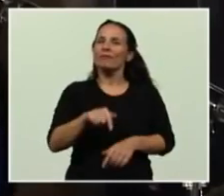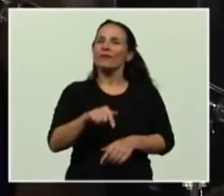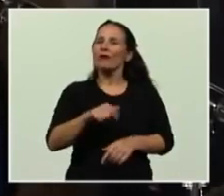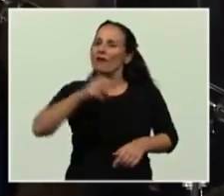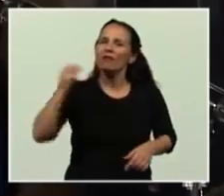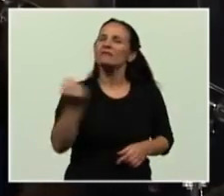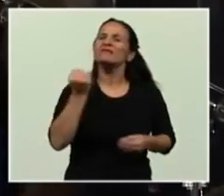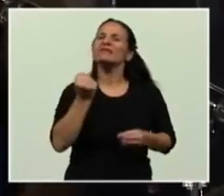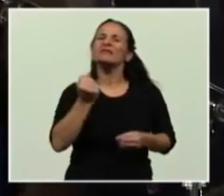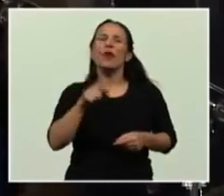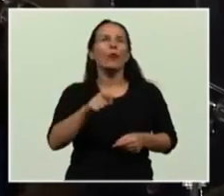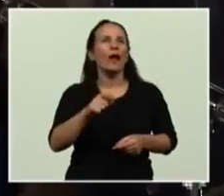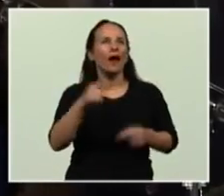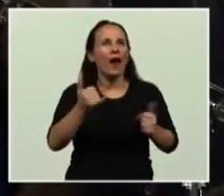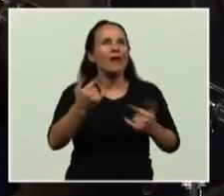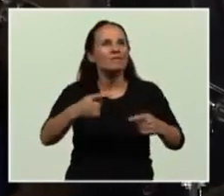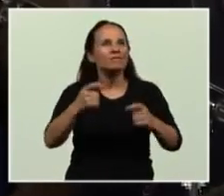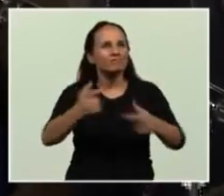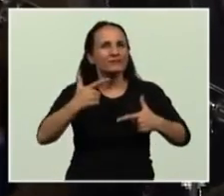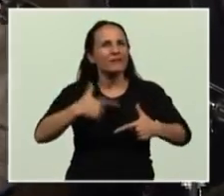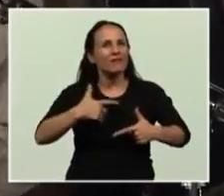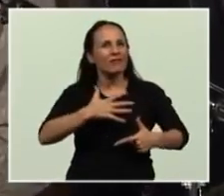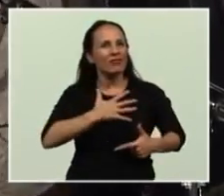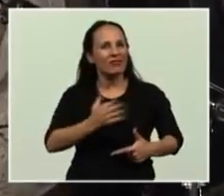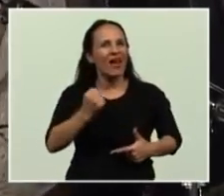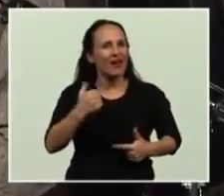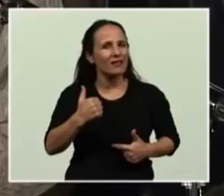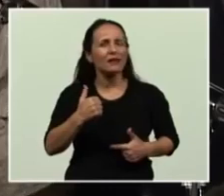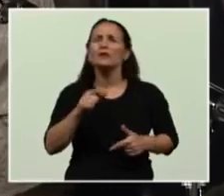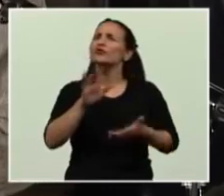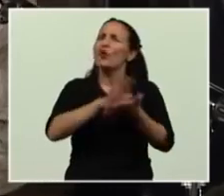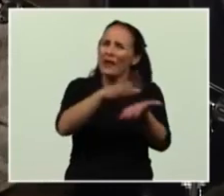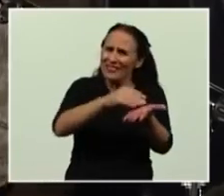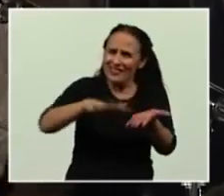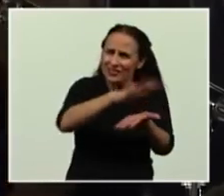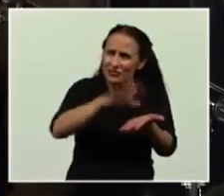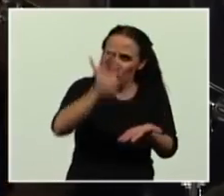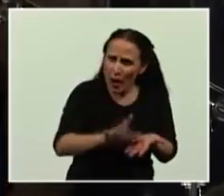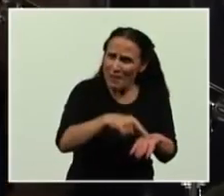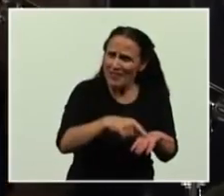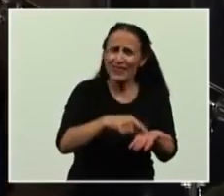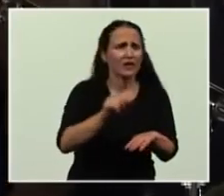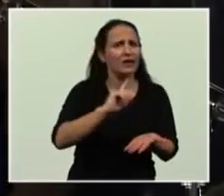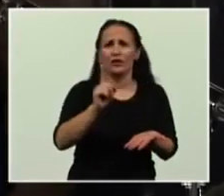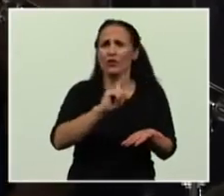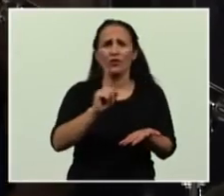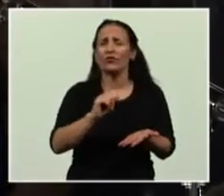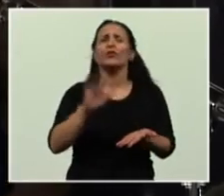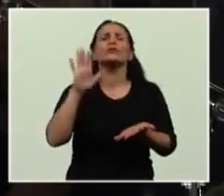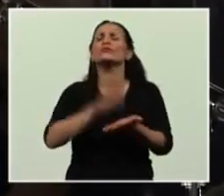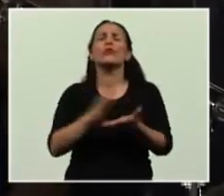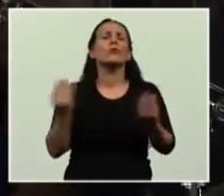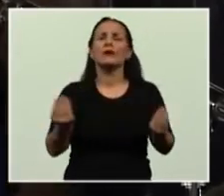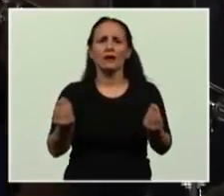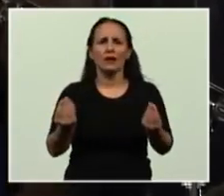que se extiende no solamente a la integridad territorial, sino también a la defensa de